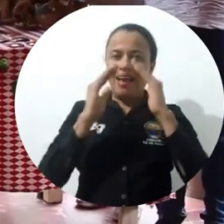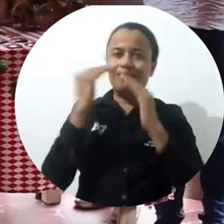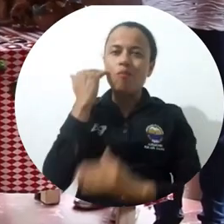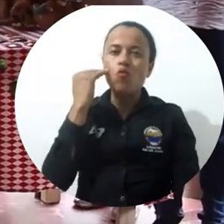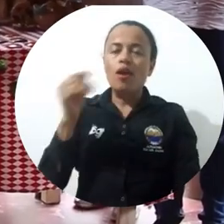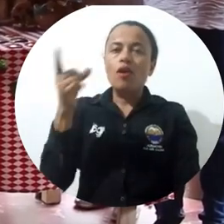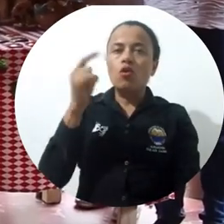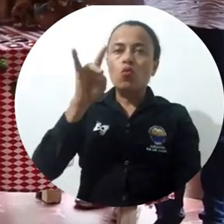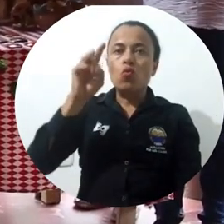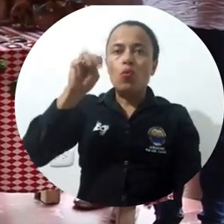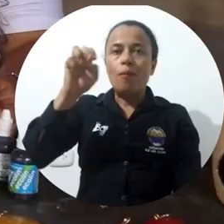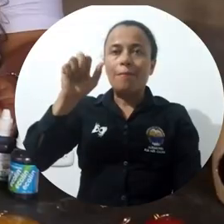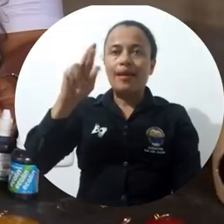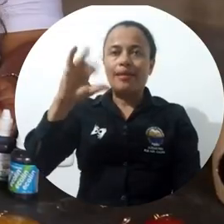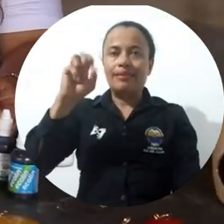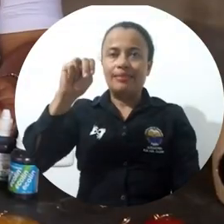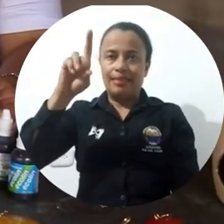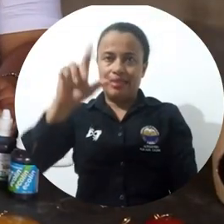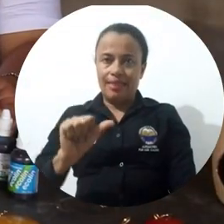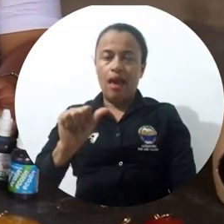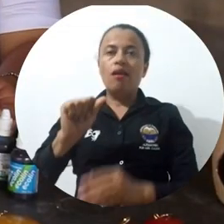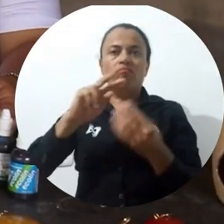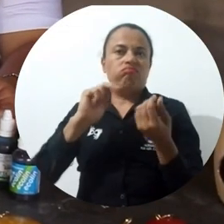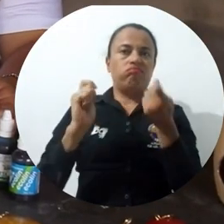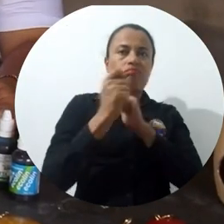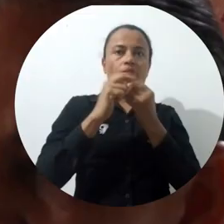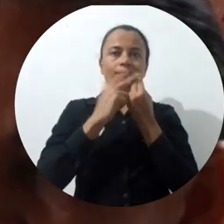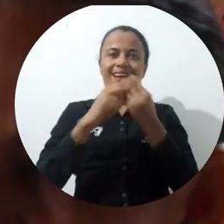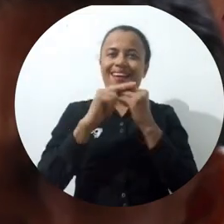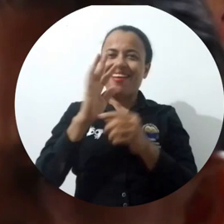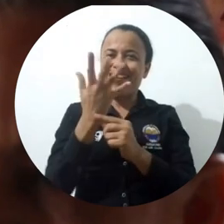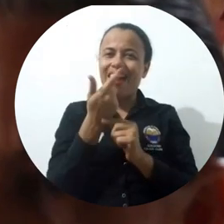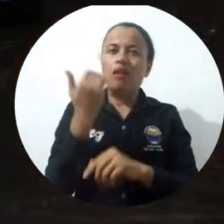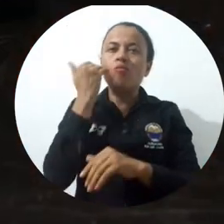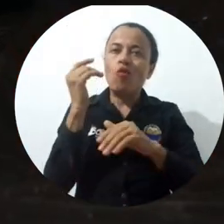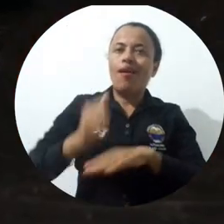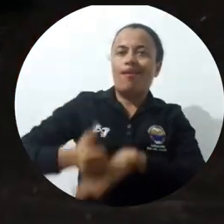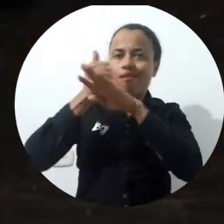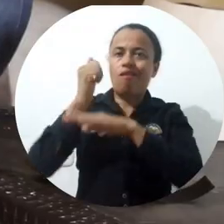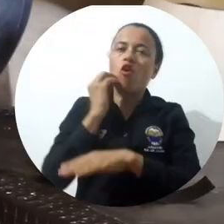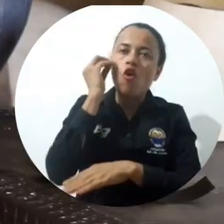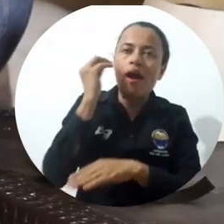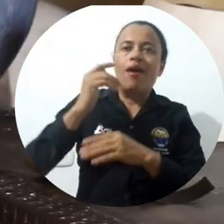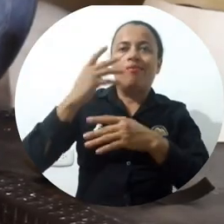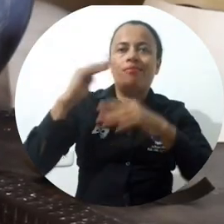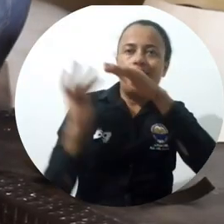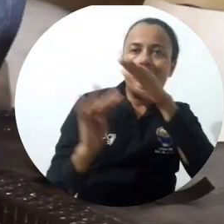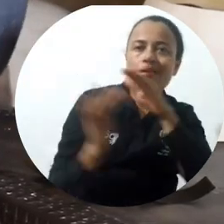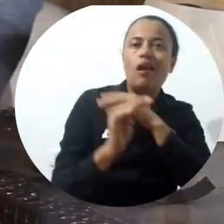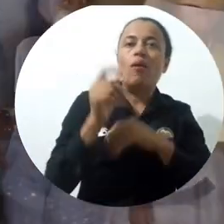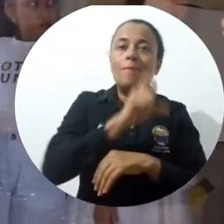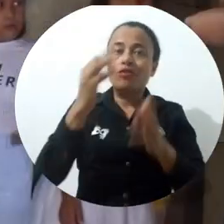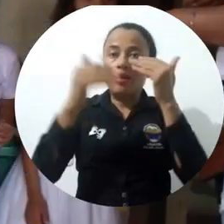El patio de Gumercinda Mesa Domínguez se convirtió en un taller de arte. Mujeres cabeza de hogar, desplazados y personas con discapacidad del